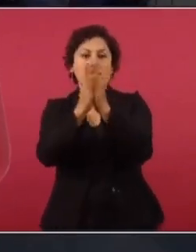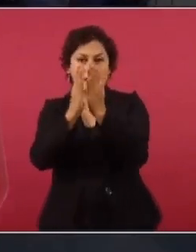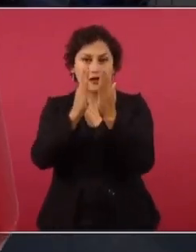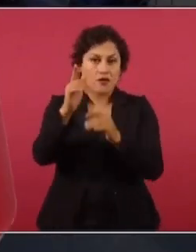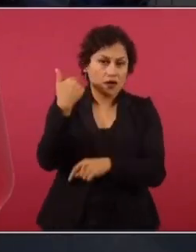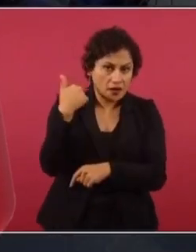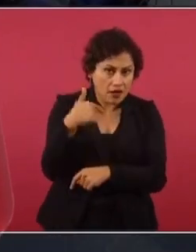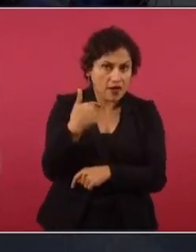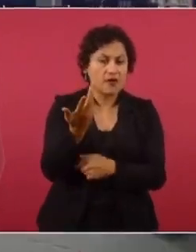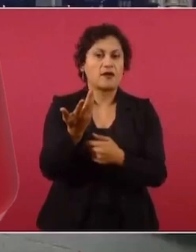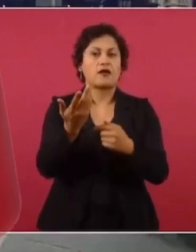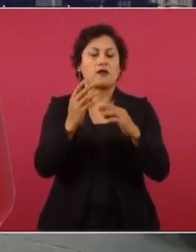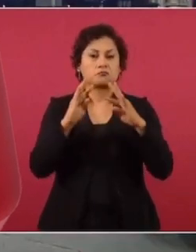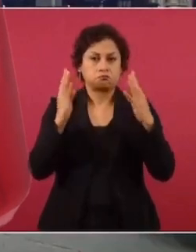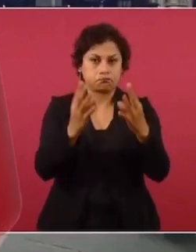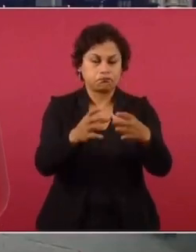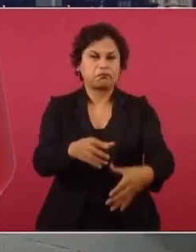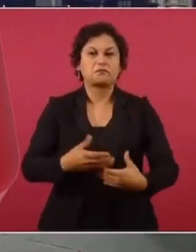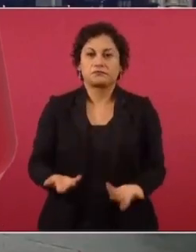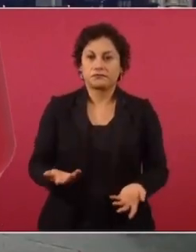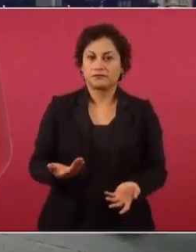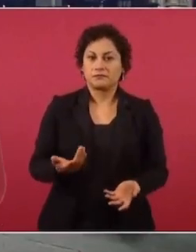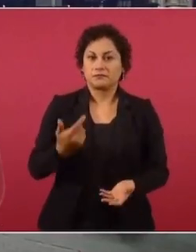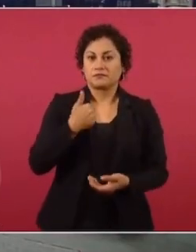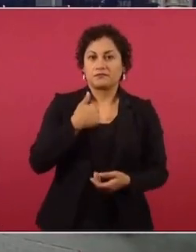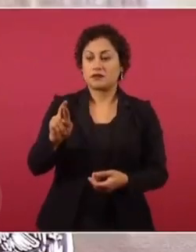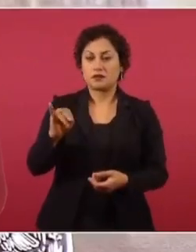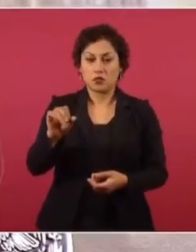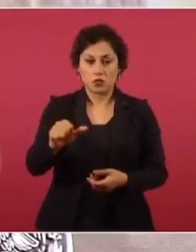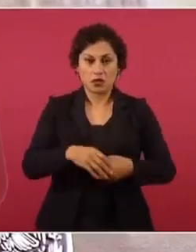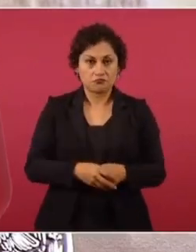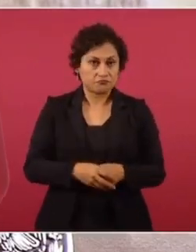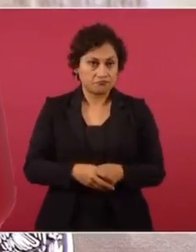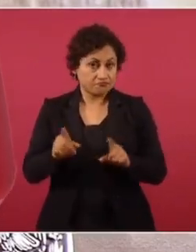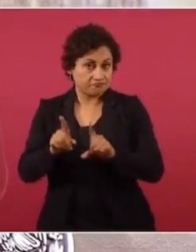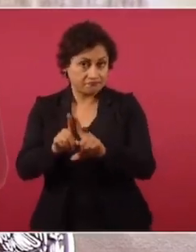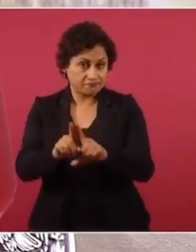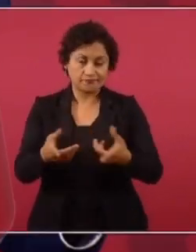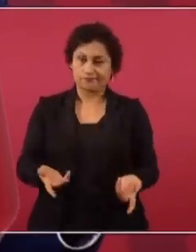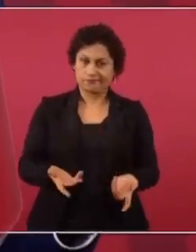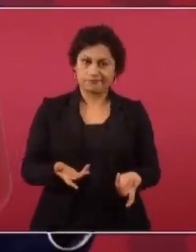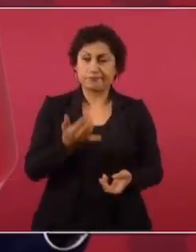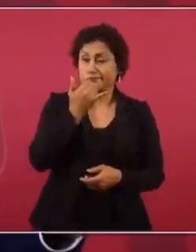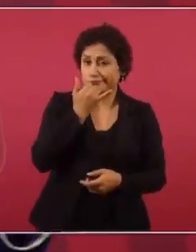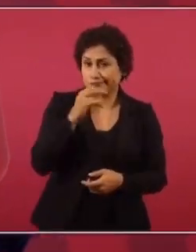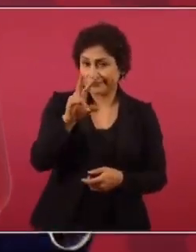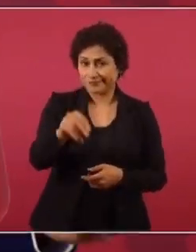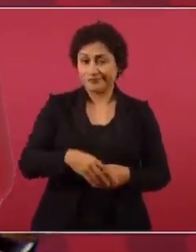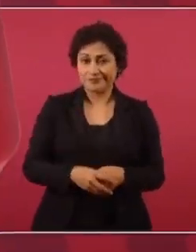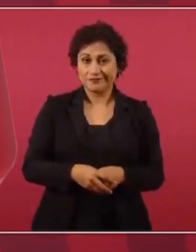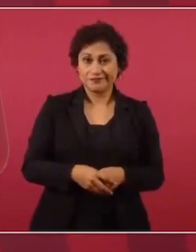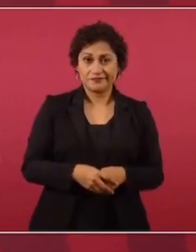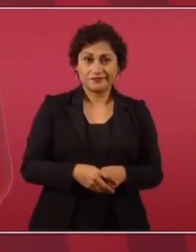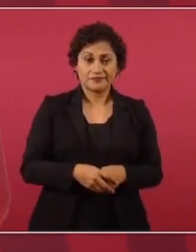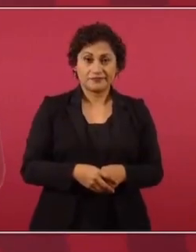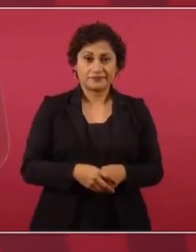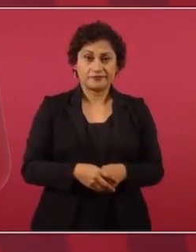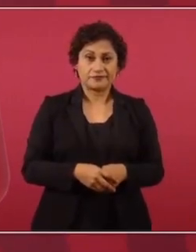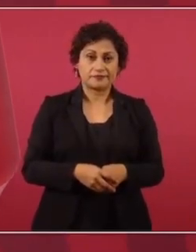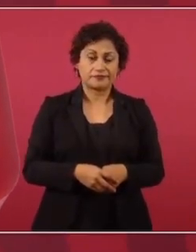Guadalajara, que en una de esas le dan el Príncipe de Asturias. Pero no, no, y